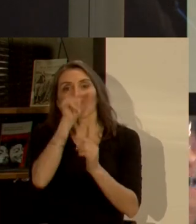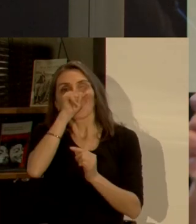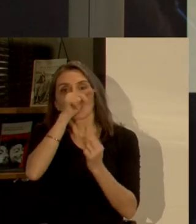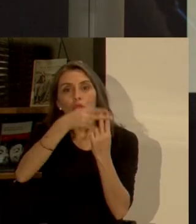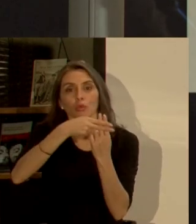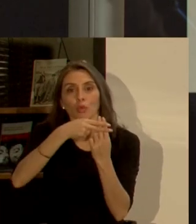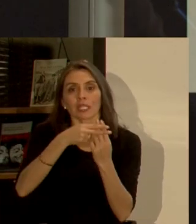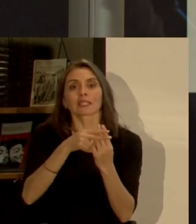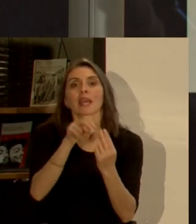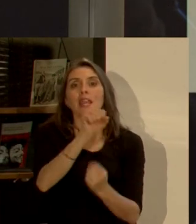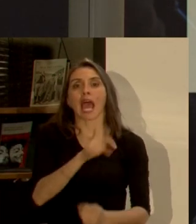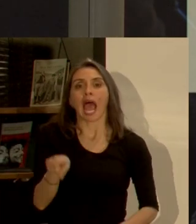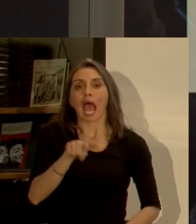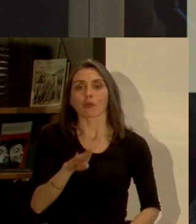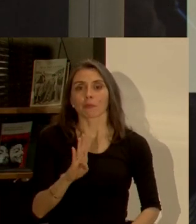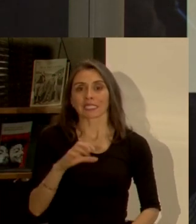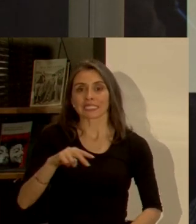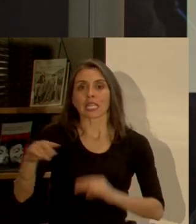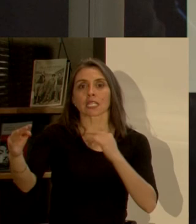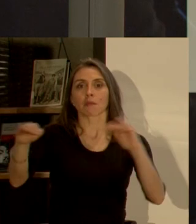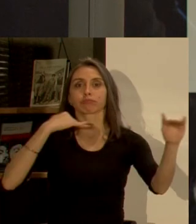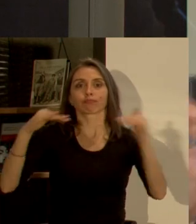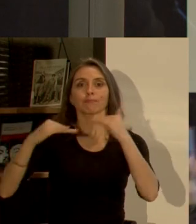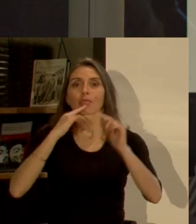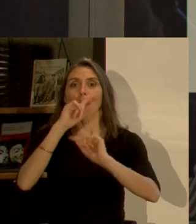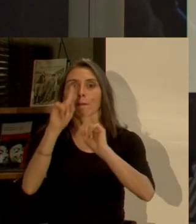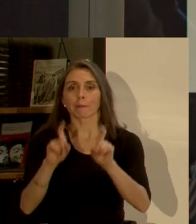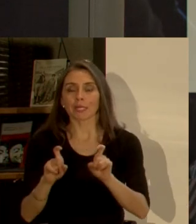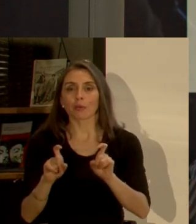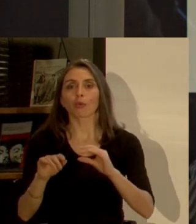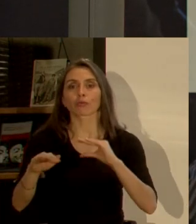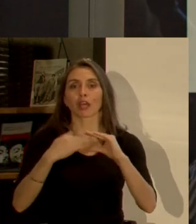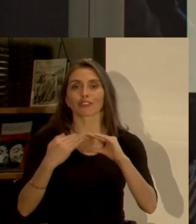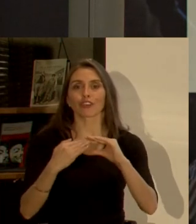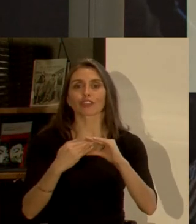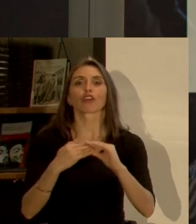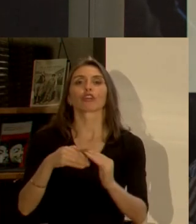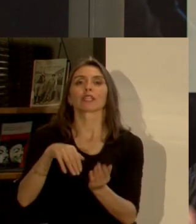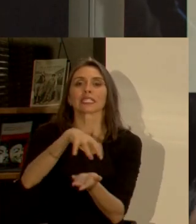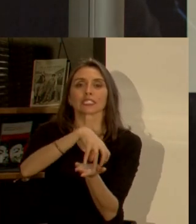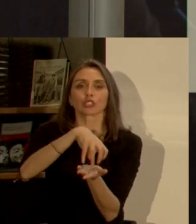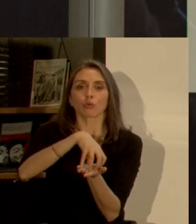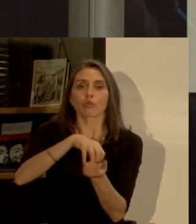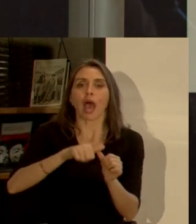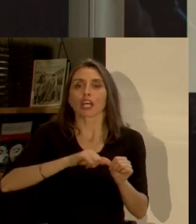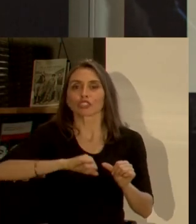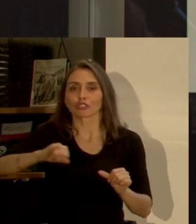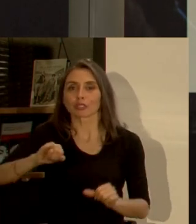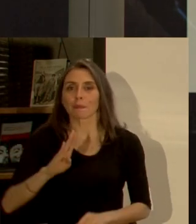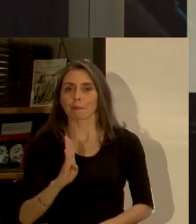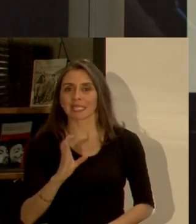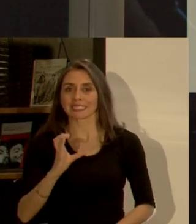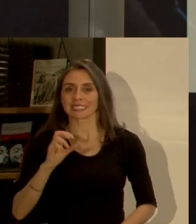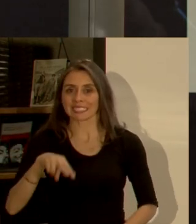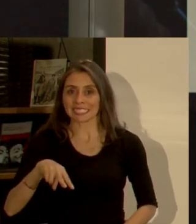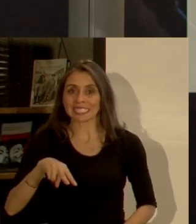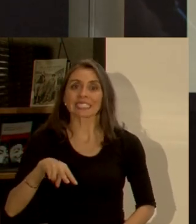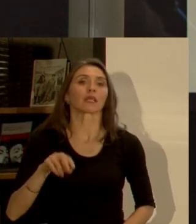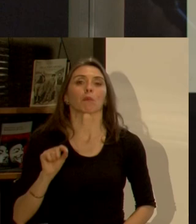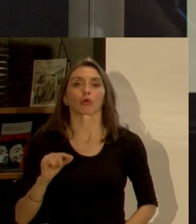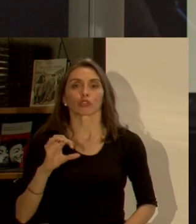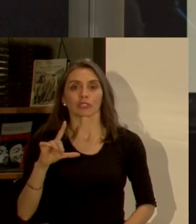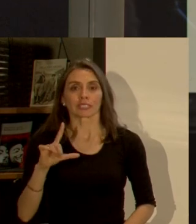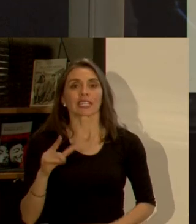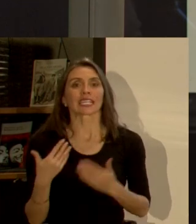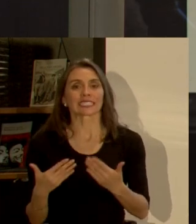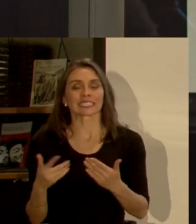arroba bcn y también que han escrito el correo electrónico ciudadesostenibles arroba bcn.cl y anótenlos porque también